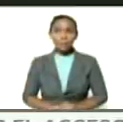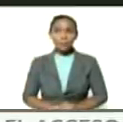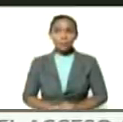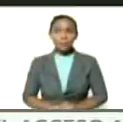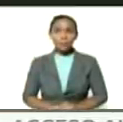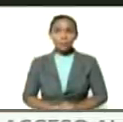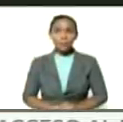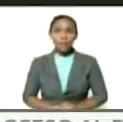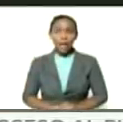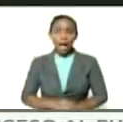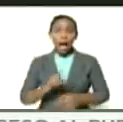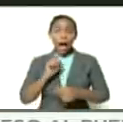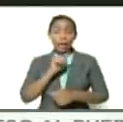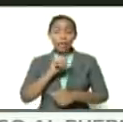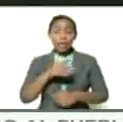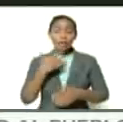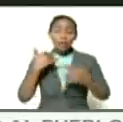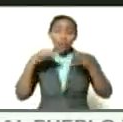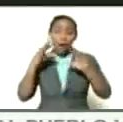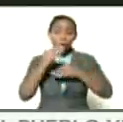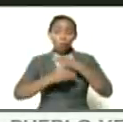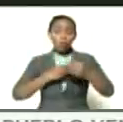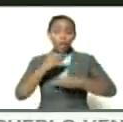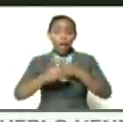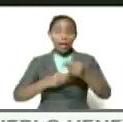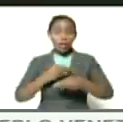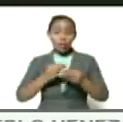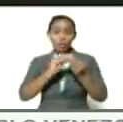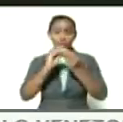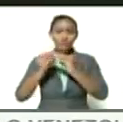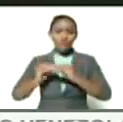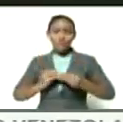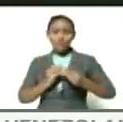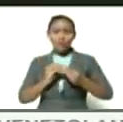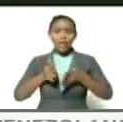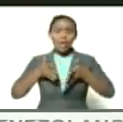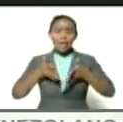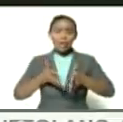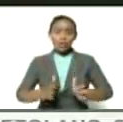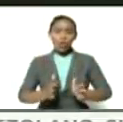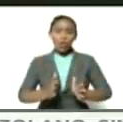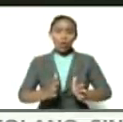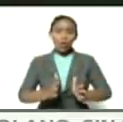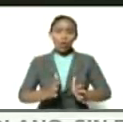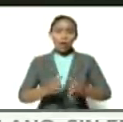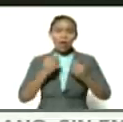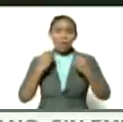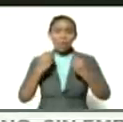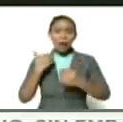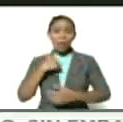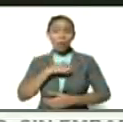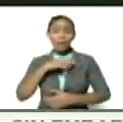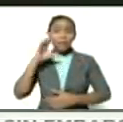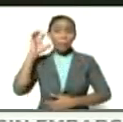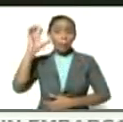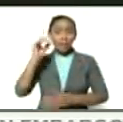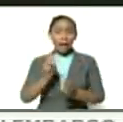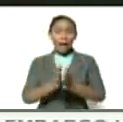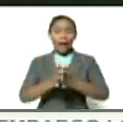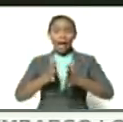y así fue como se forjaron se forjó y nació para nuestra patria grande